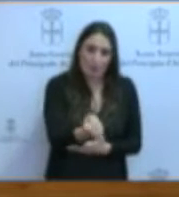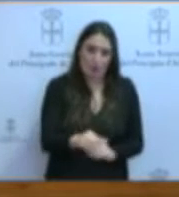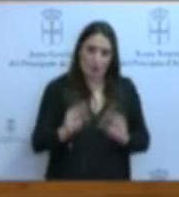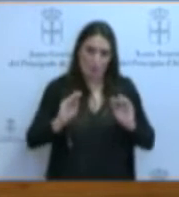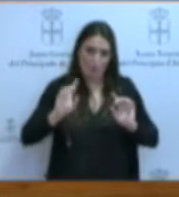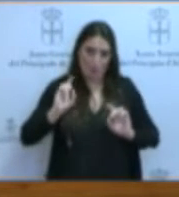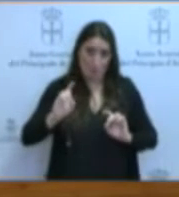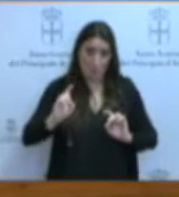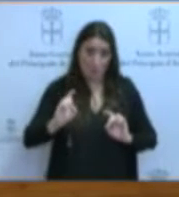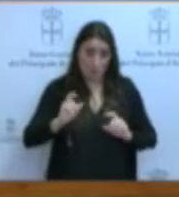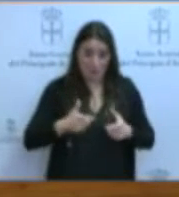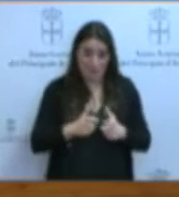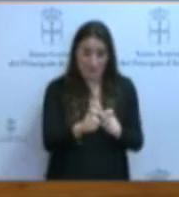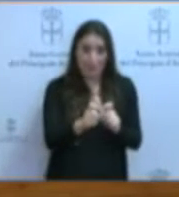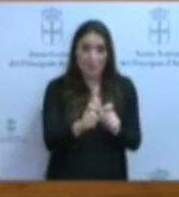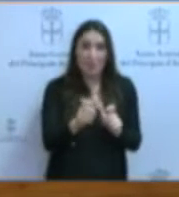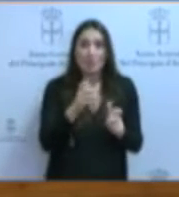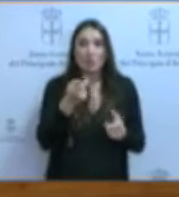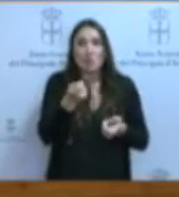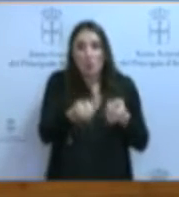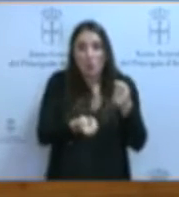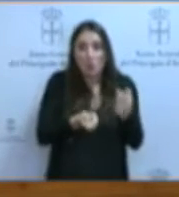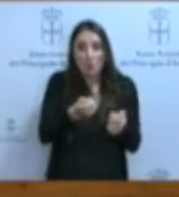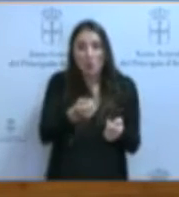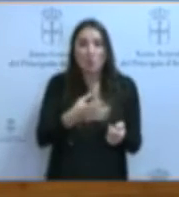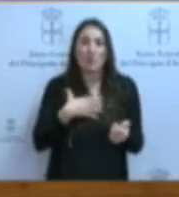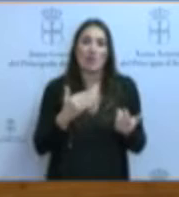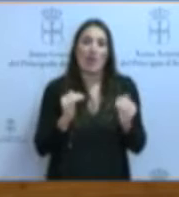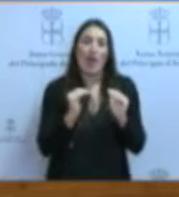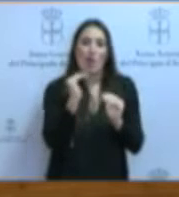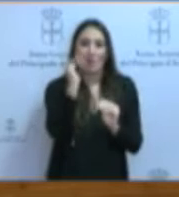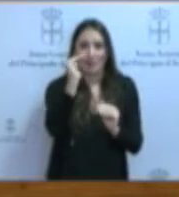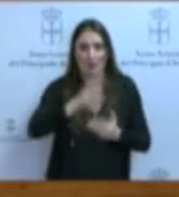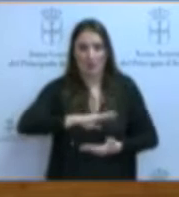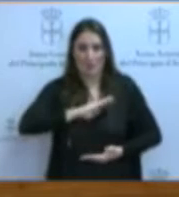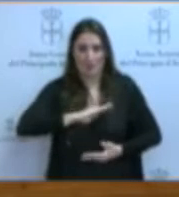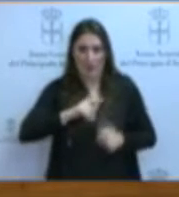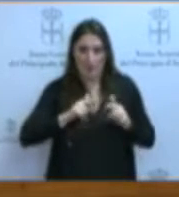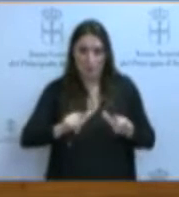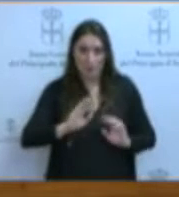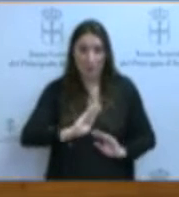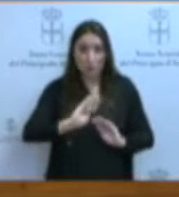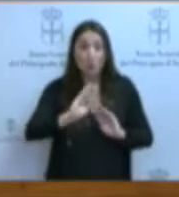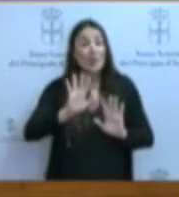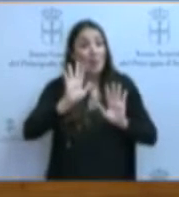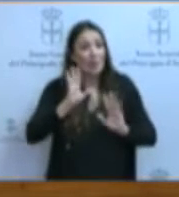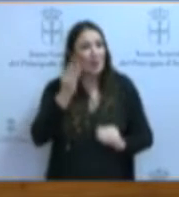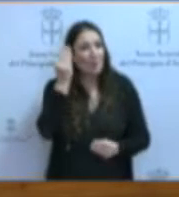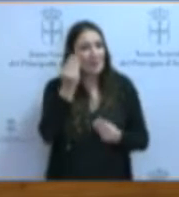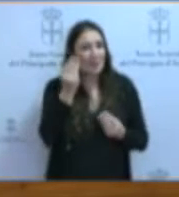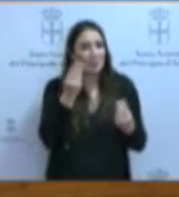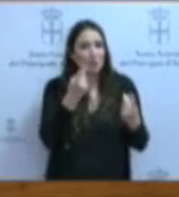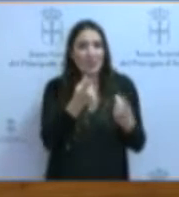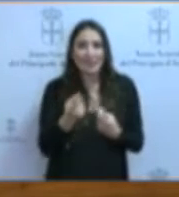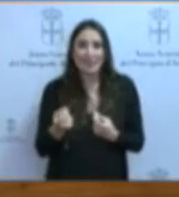profesorado en este sentido para ir progresivamente aumentando esa competencia lingüística. Sin embargo, creemos que es necesario